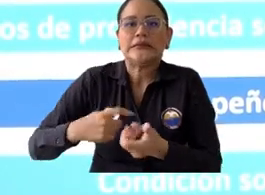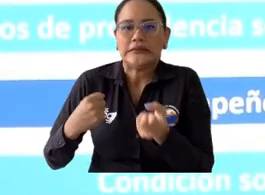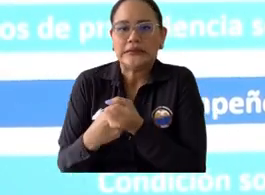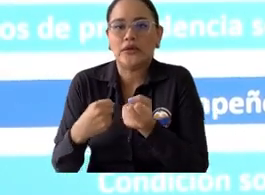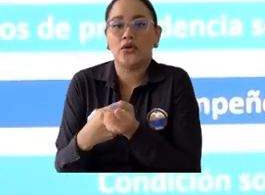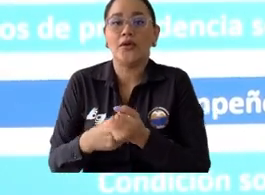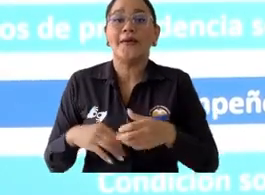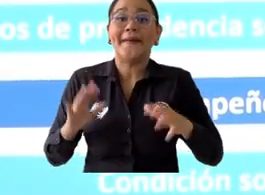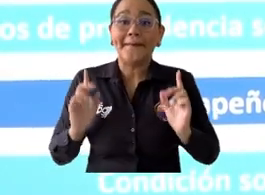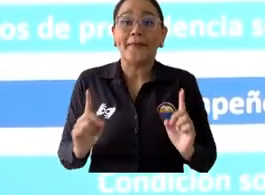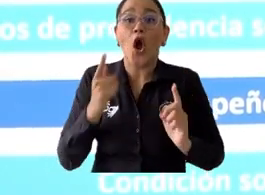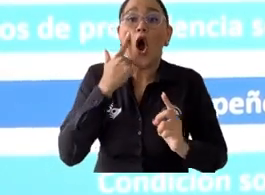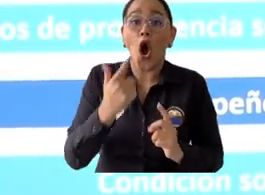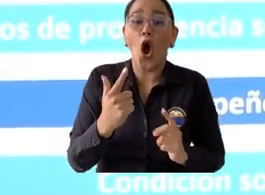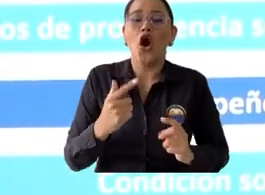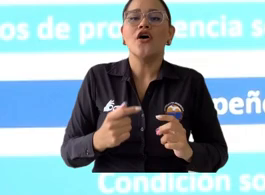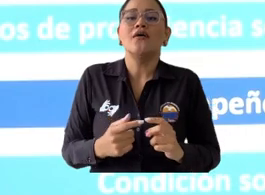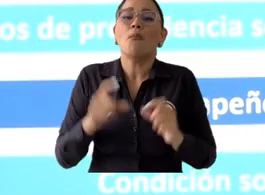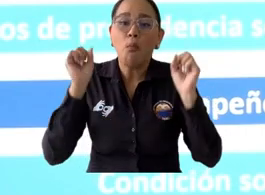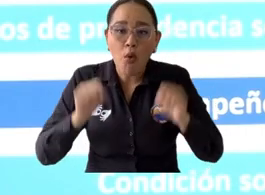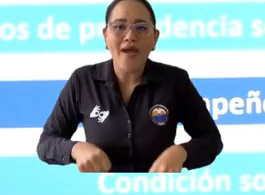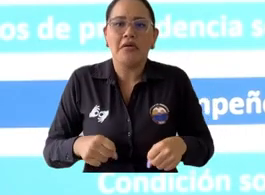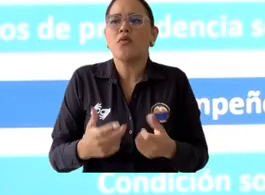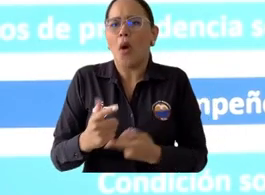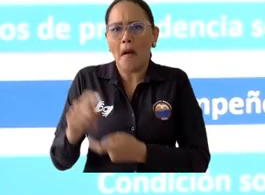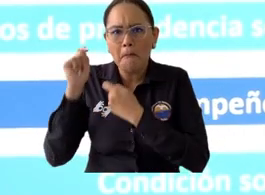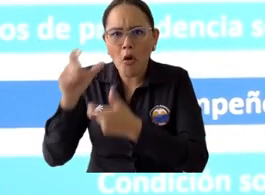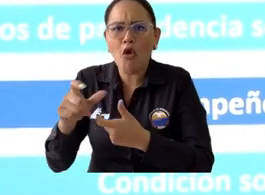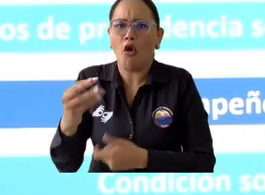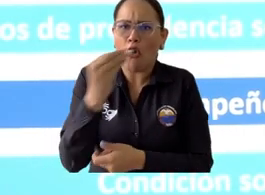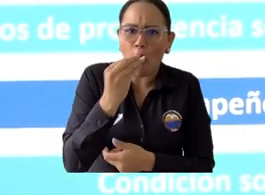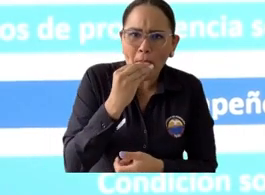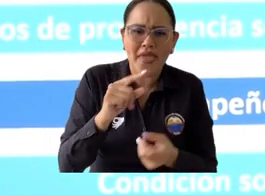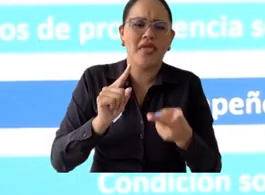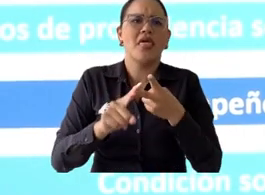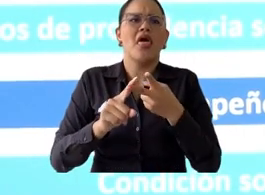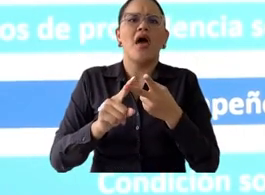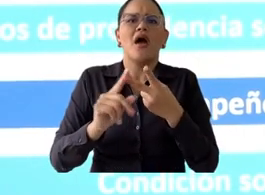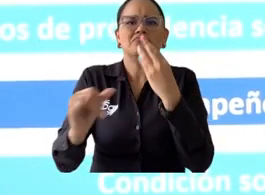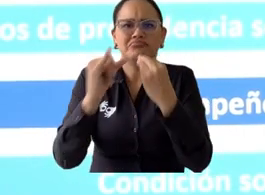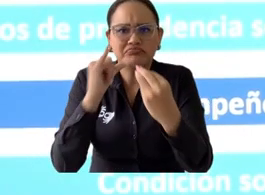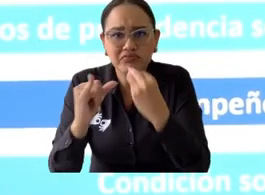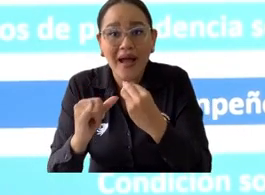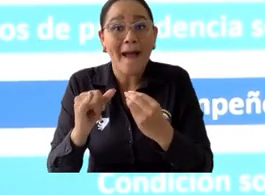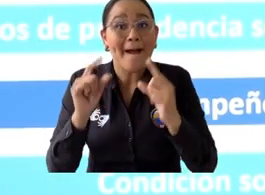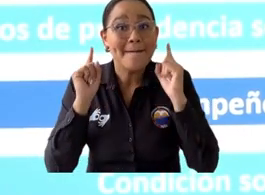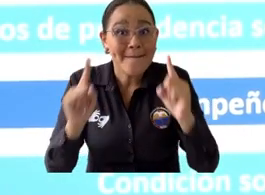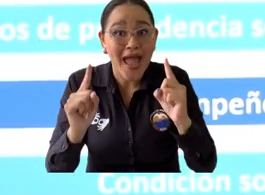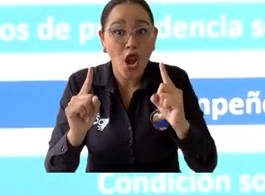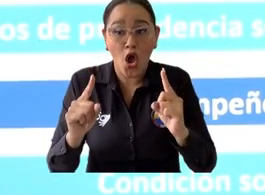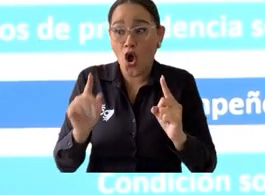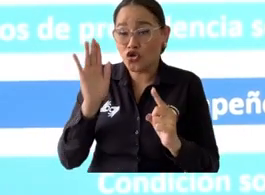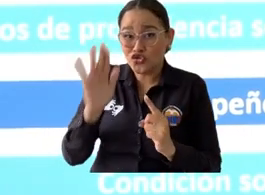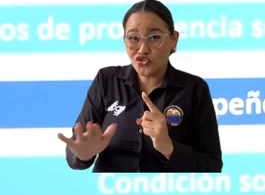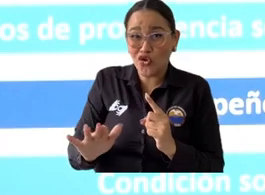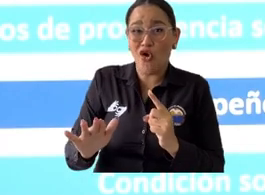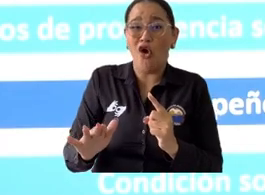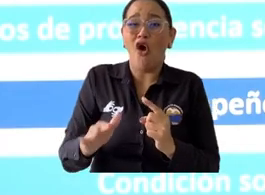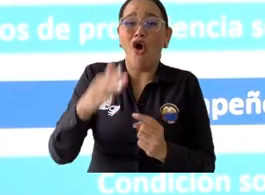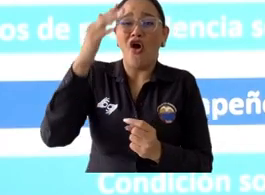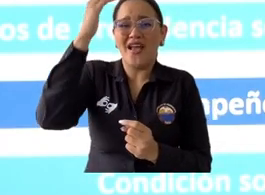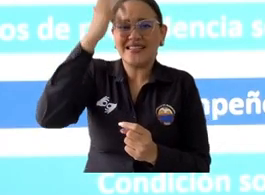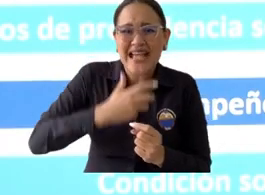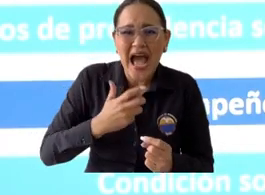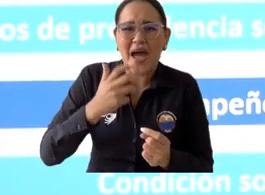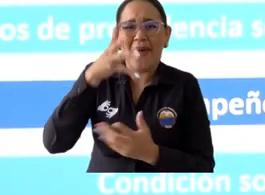la matrícula almuerzos refrigerios pero no se puede subsidiar el cumplimiento académico no se puede subsidiar la disciplina el